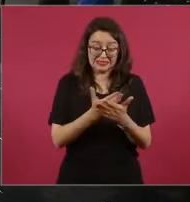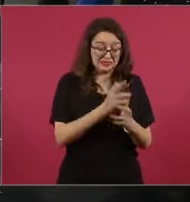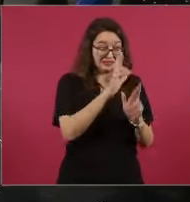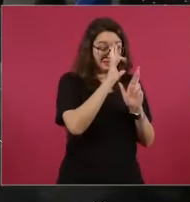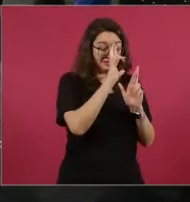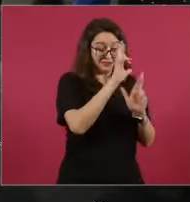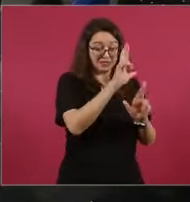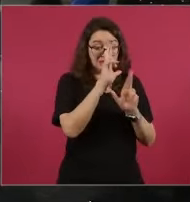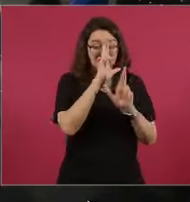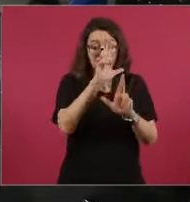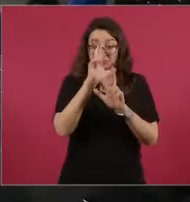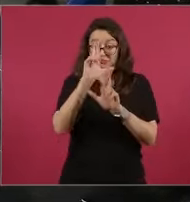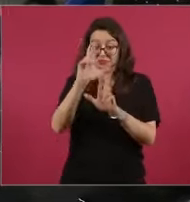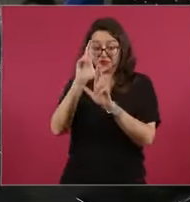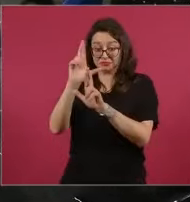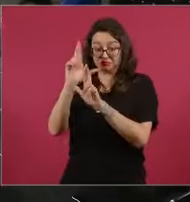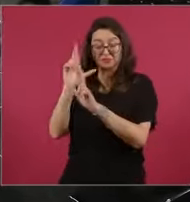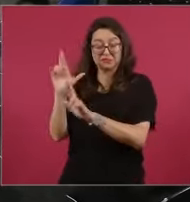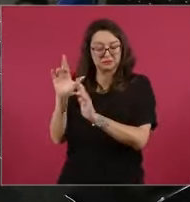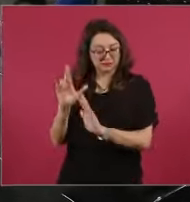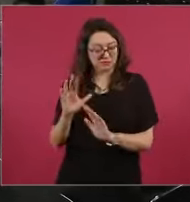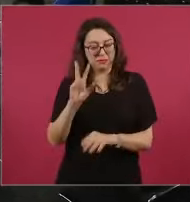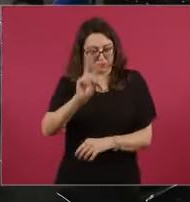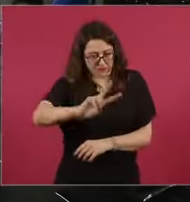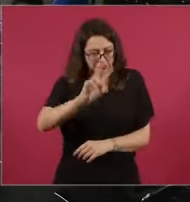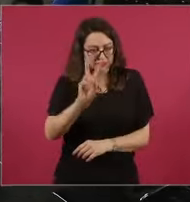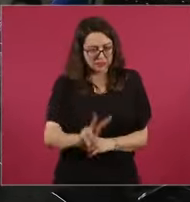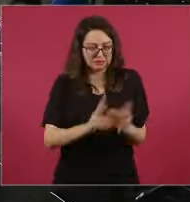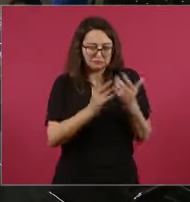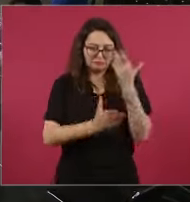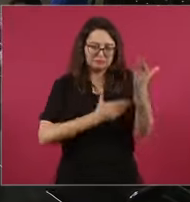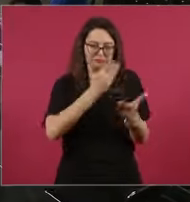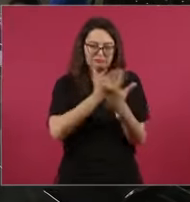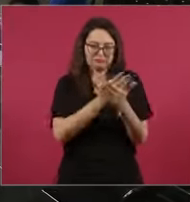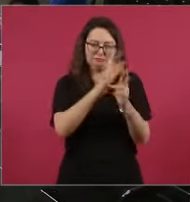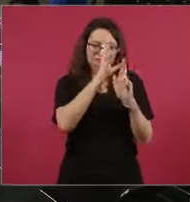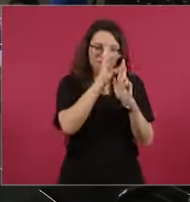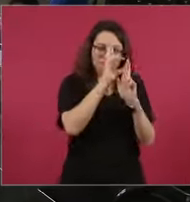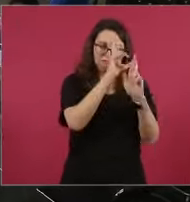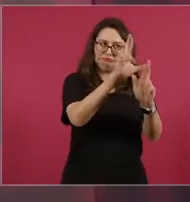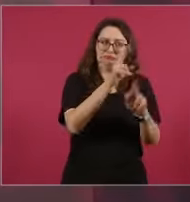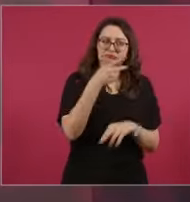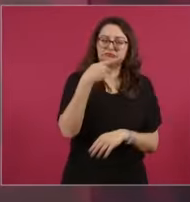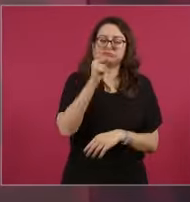Con todo respeto. ¿Dónde van a agarrar en otras partes?